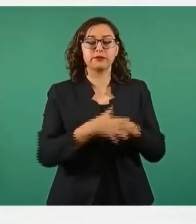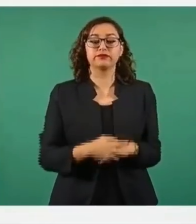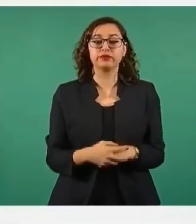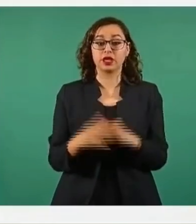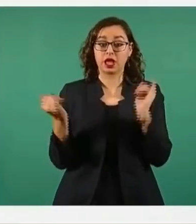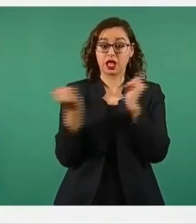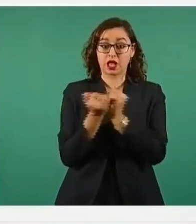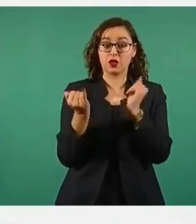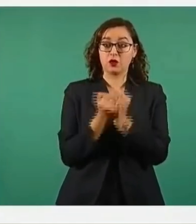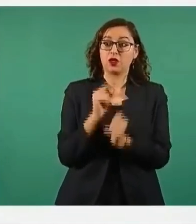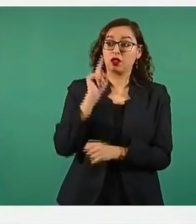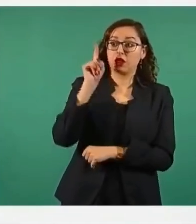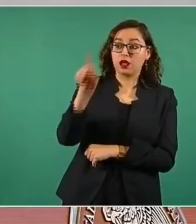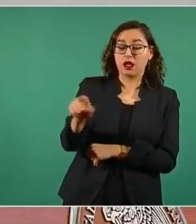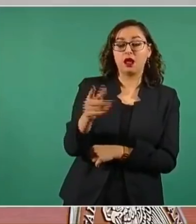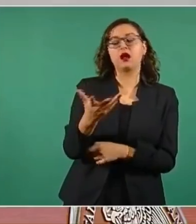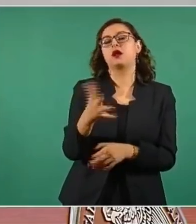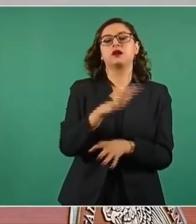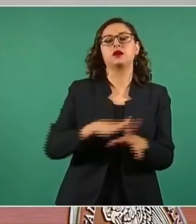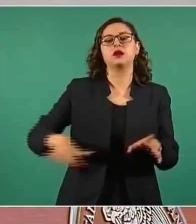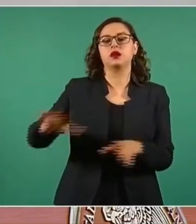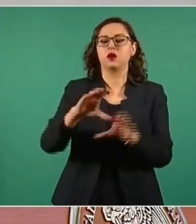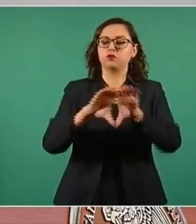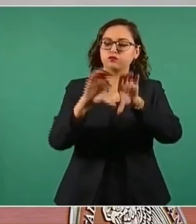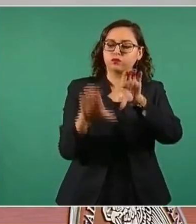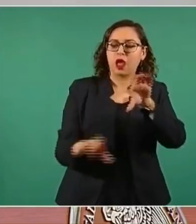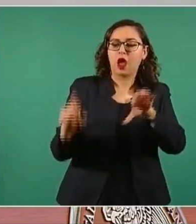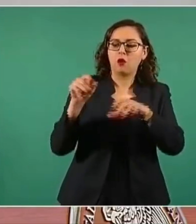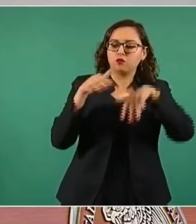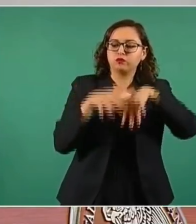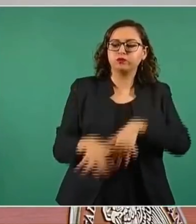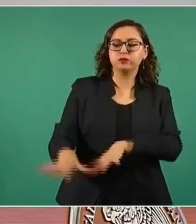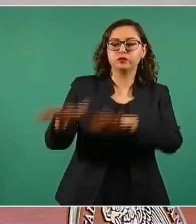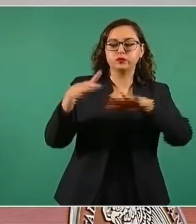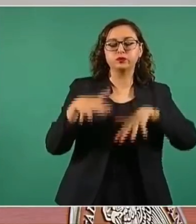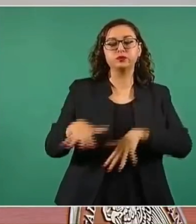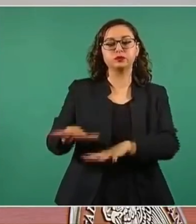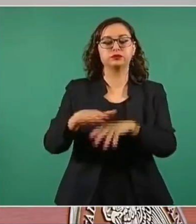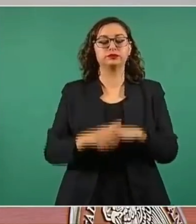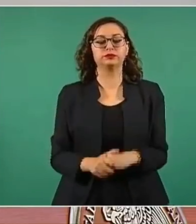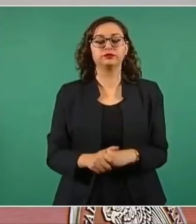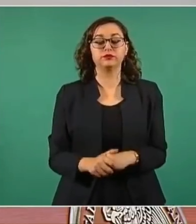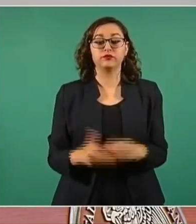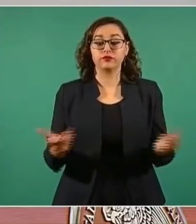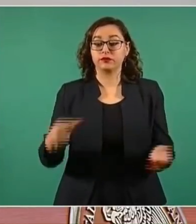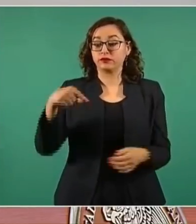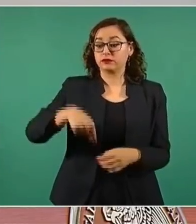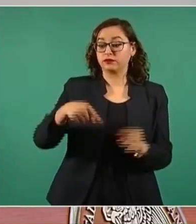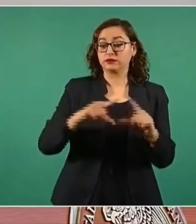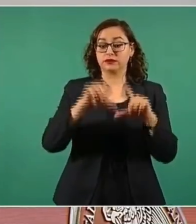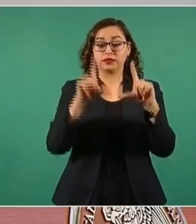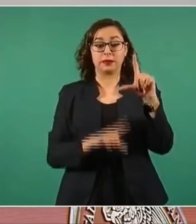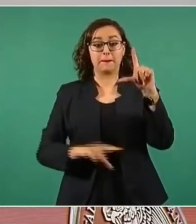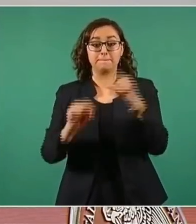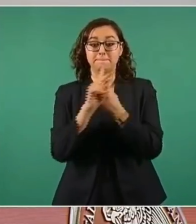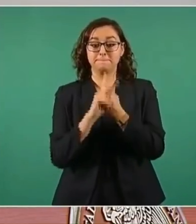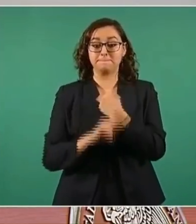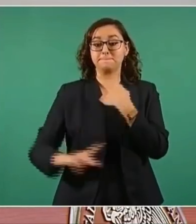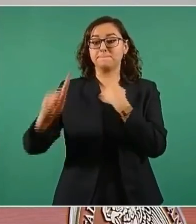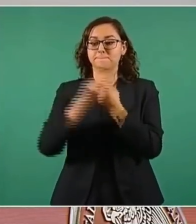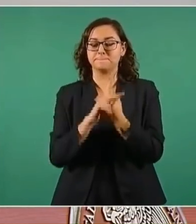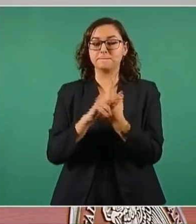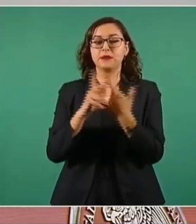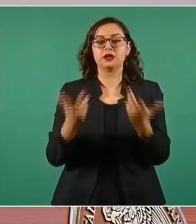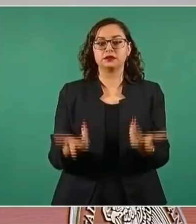evitar inundaciones en el Valle de México. Nuestro país fue electo casi por unanimidad para integrar el